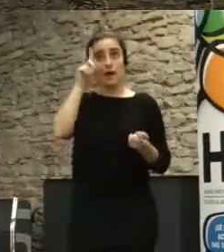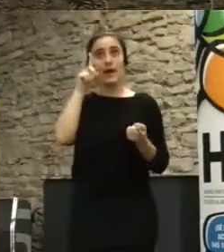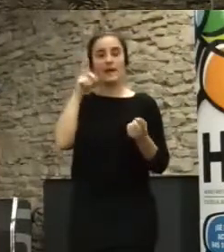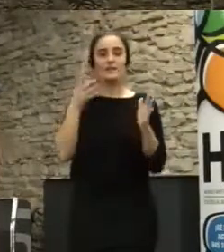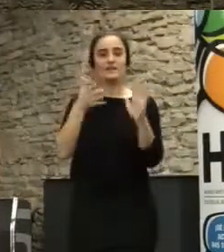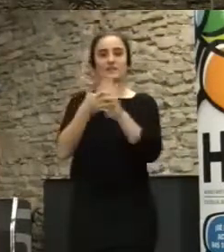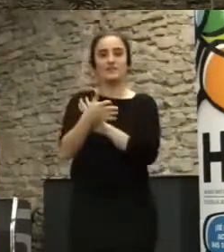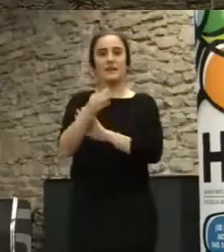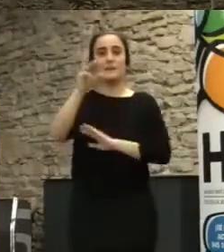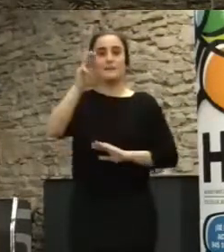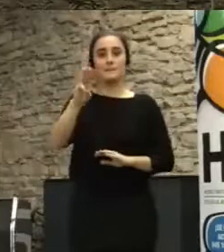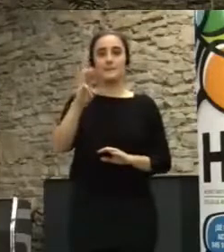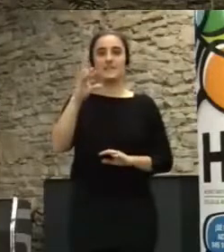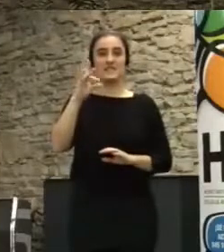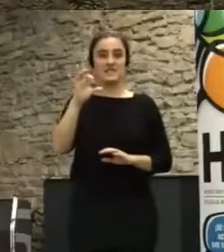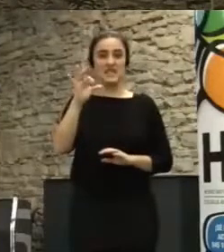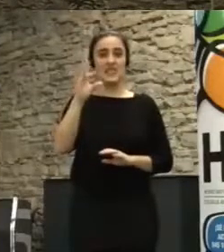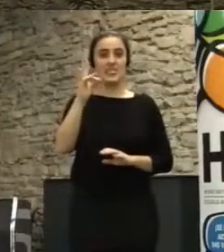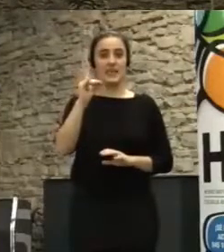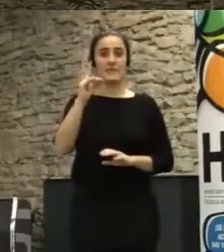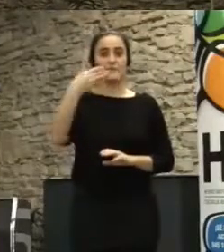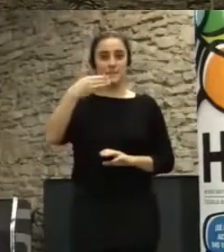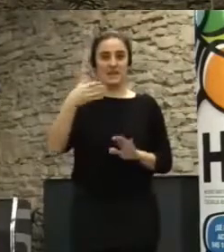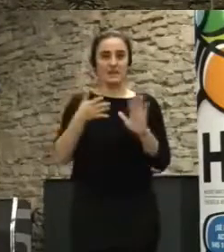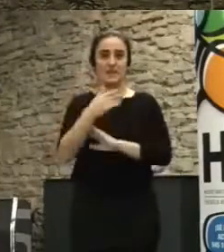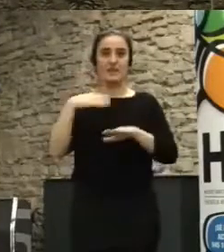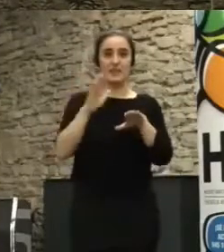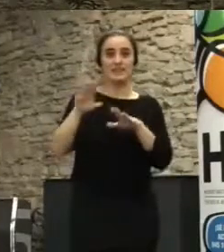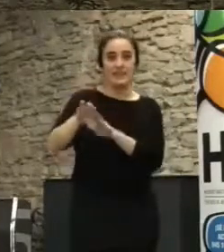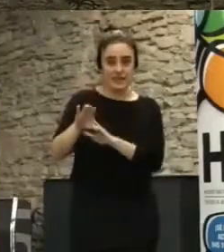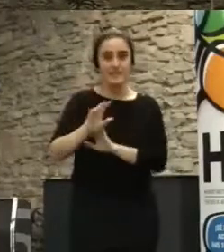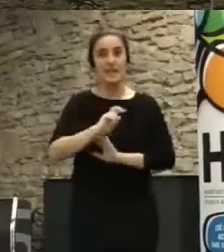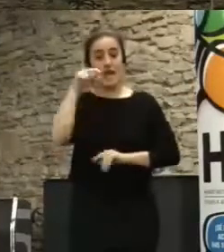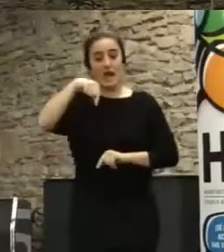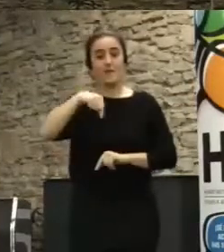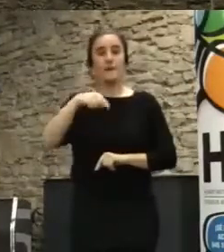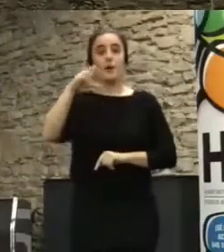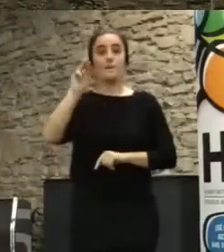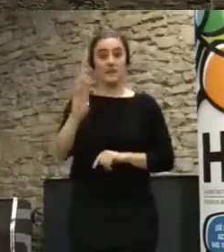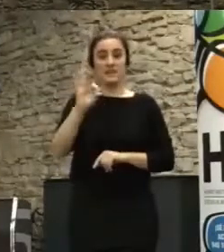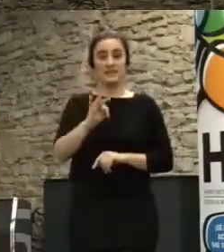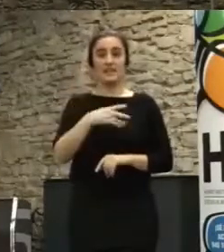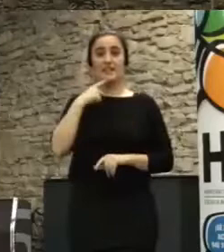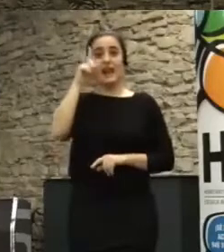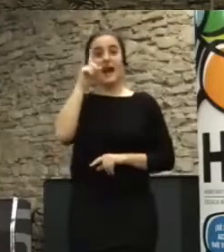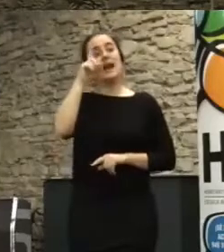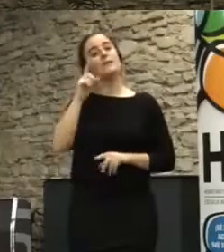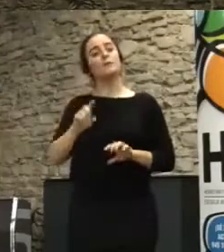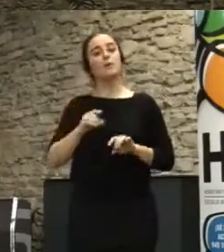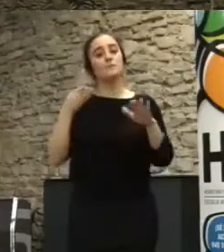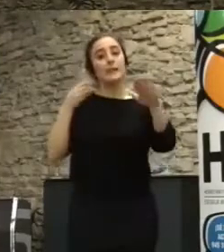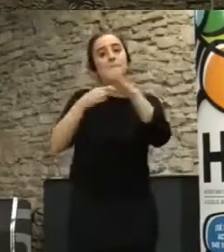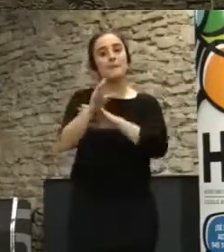es el PSDB, es el partido centro-derecha. El de abajo es el PT. Arriba es el movimiento Pase Libre. Las